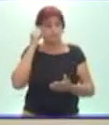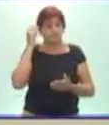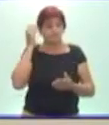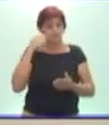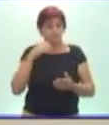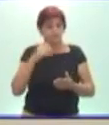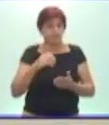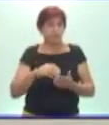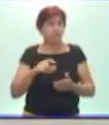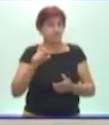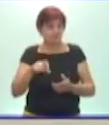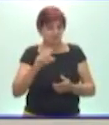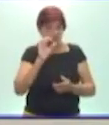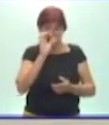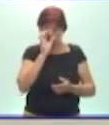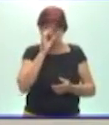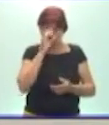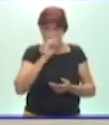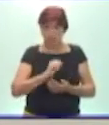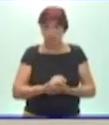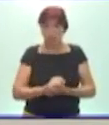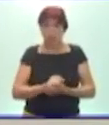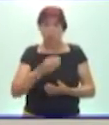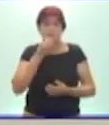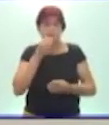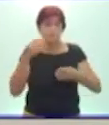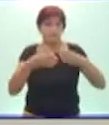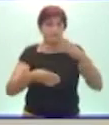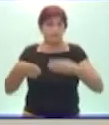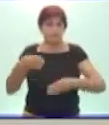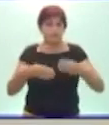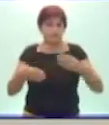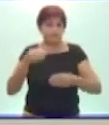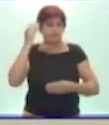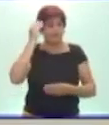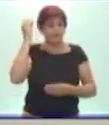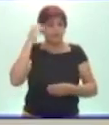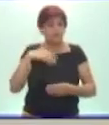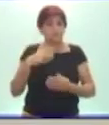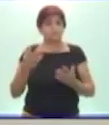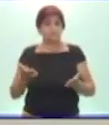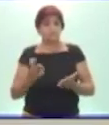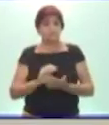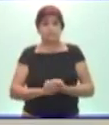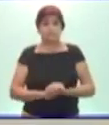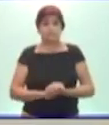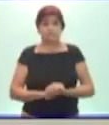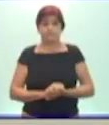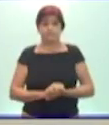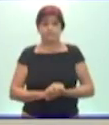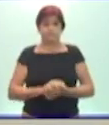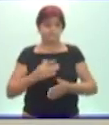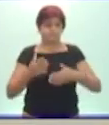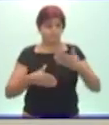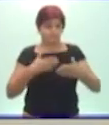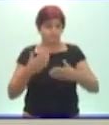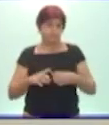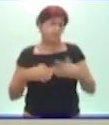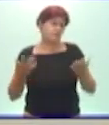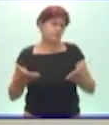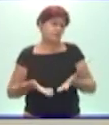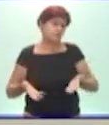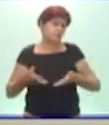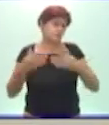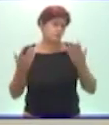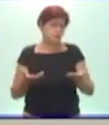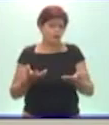infancia para que entonces él pueda participar, él sepa de que eso está, de la actividad que estamos desarrollando. Y